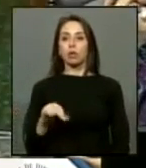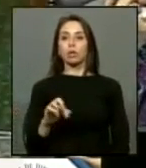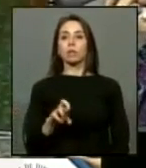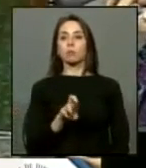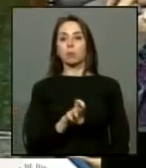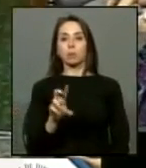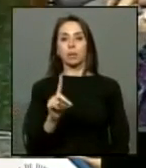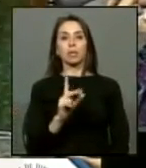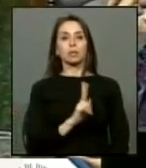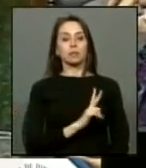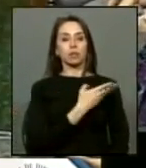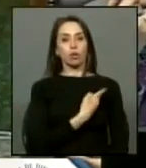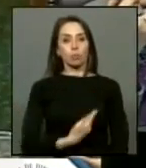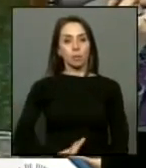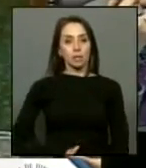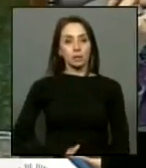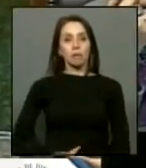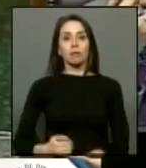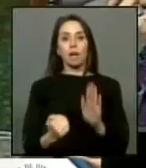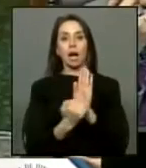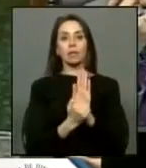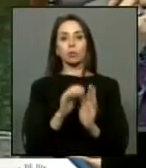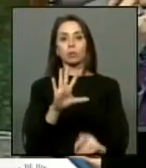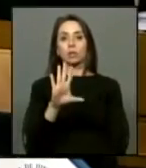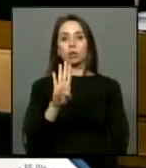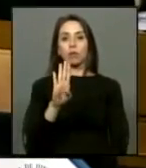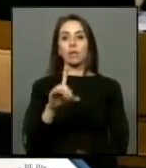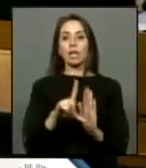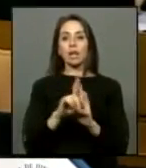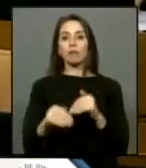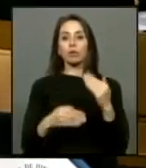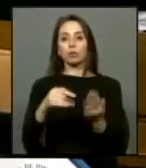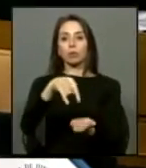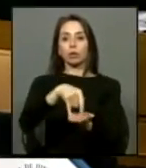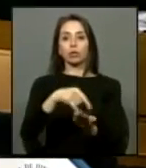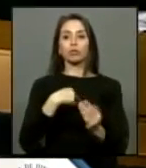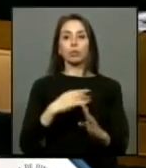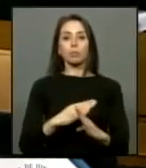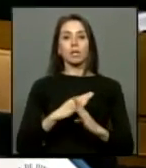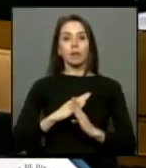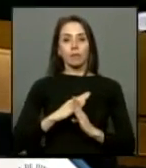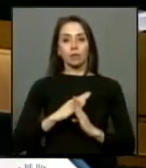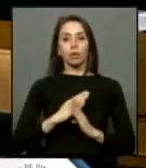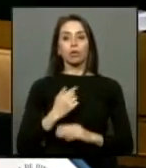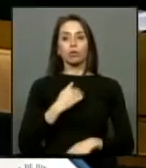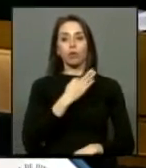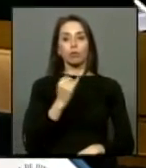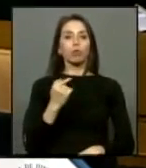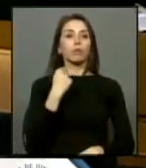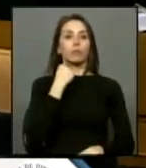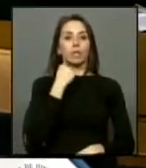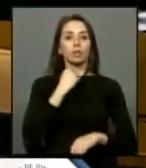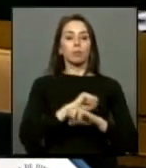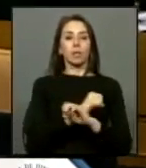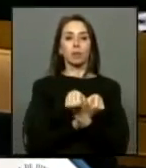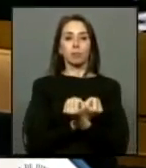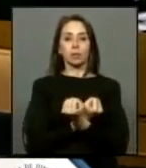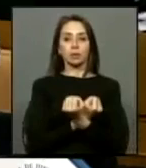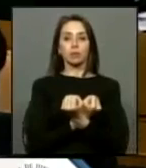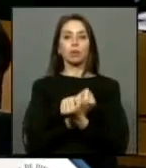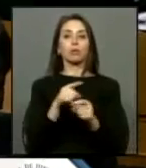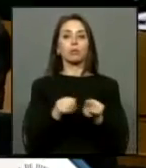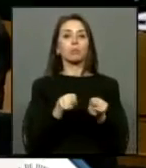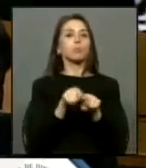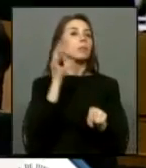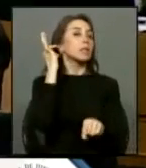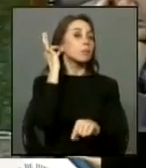señor presidente en base al artículo 5b de la orgánica del congreso también me inhabilito por haber sido víctima de prisión una hermana